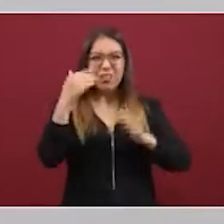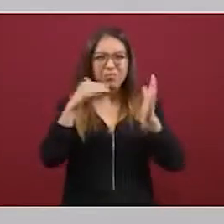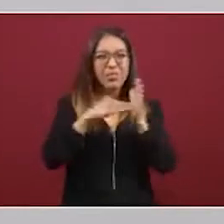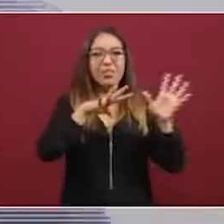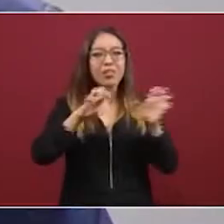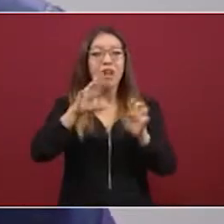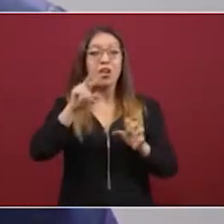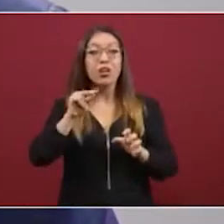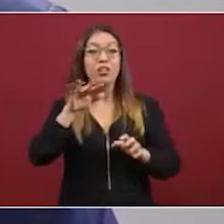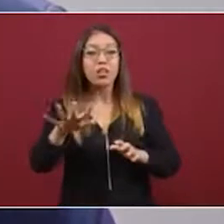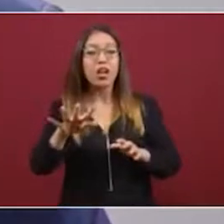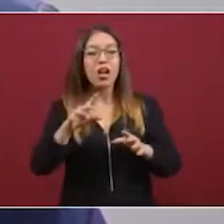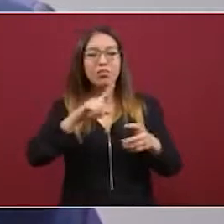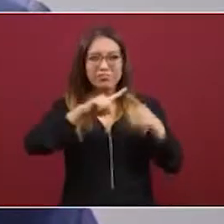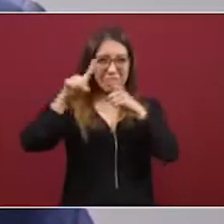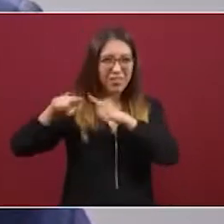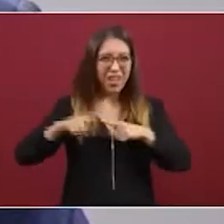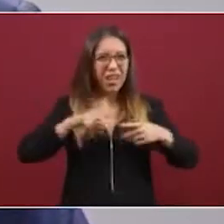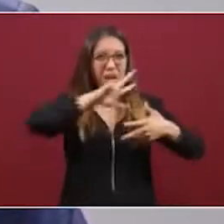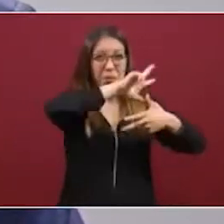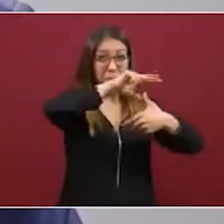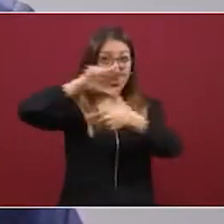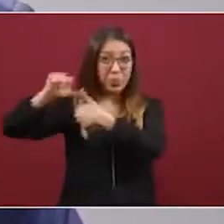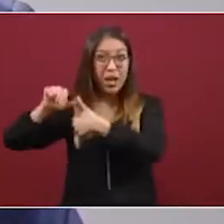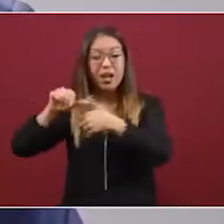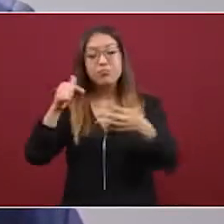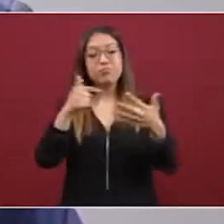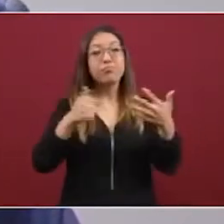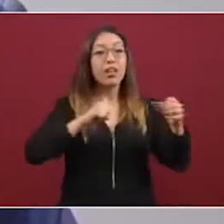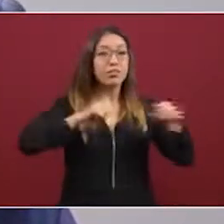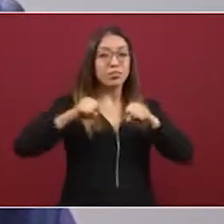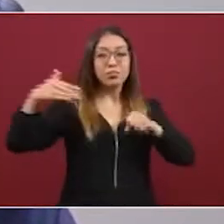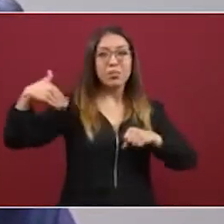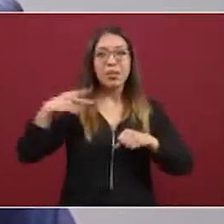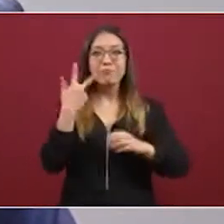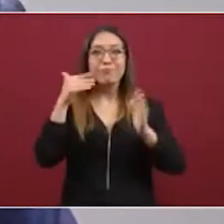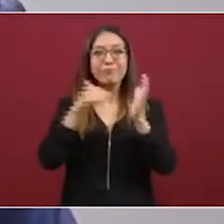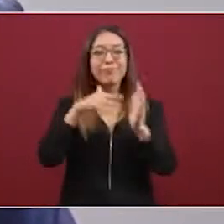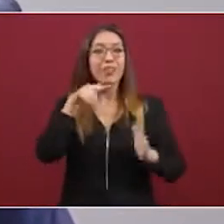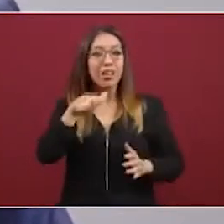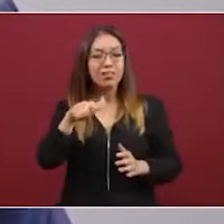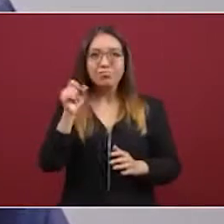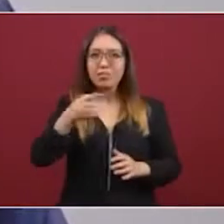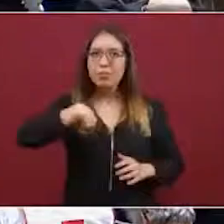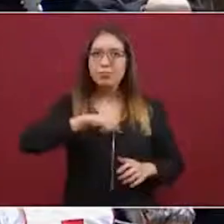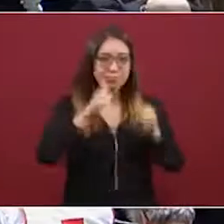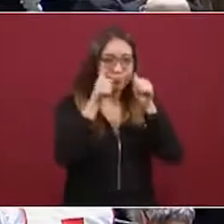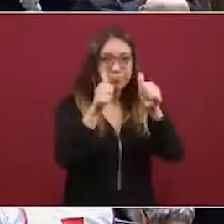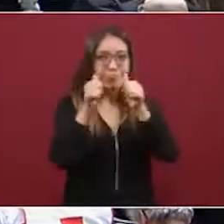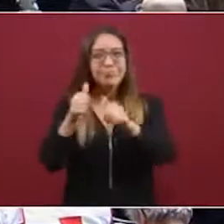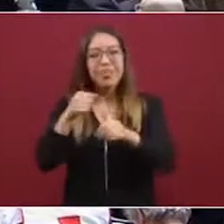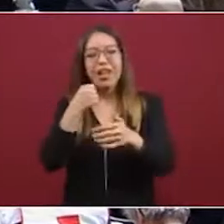los huracanes Ingrid y Manuel del 2013 y recientemente los sismos del 2017, sólo por mencionar